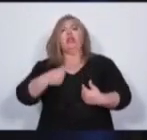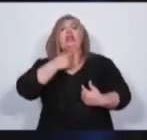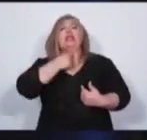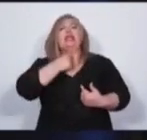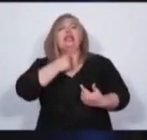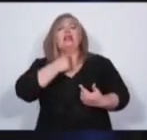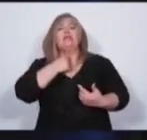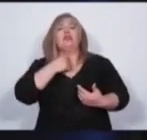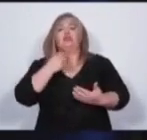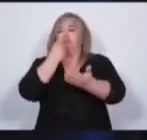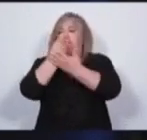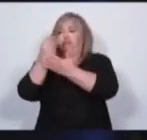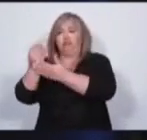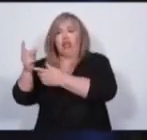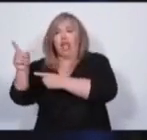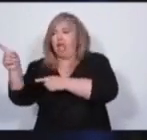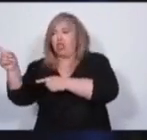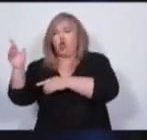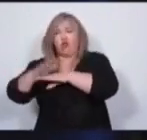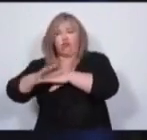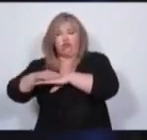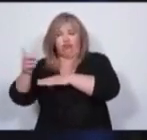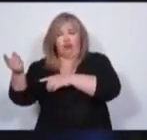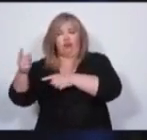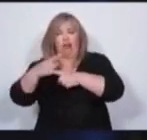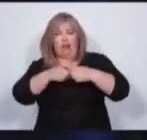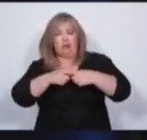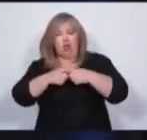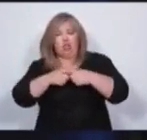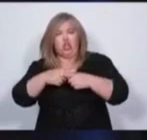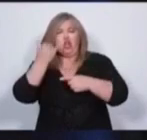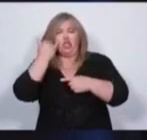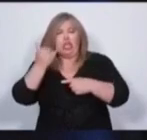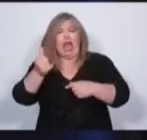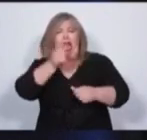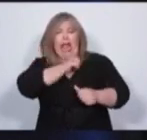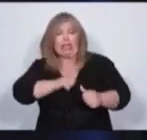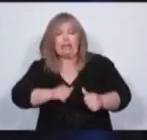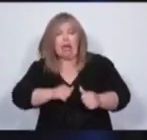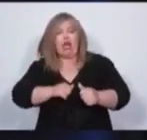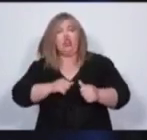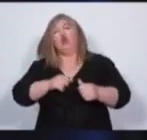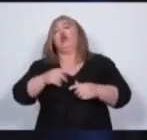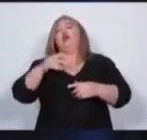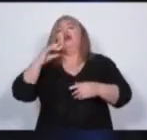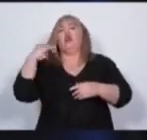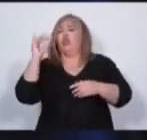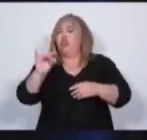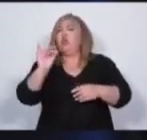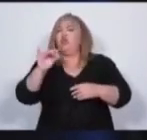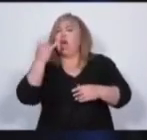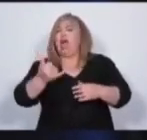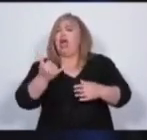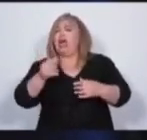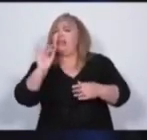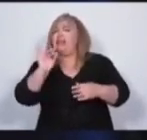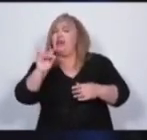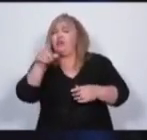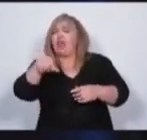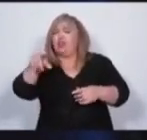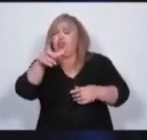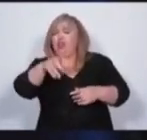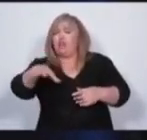funcionarios y los políticos le deben a esta sociedad. Le deben justamente mucho. Y lo que les quiero decir mucho